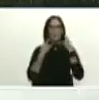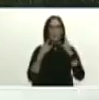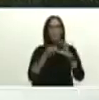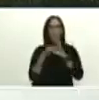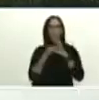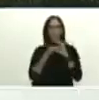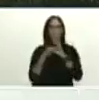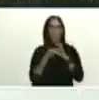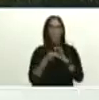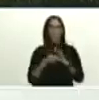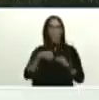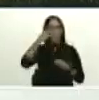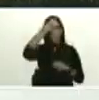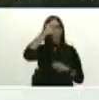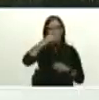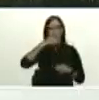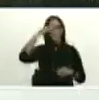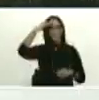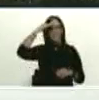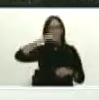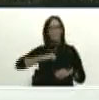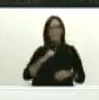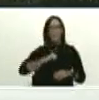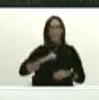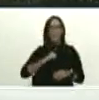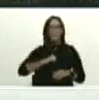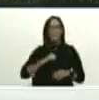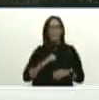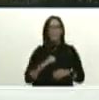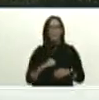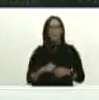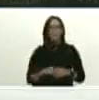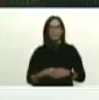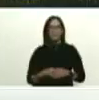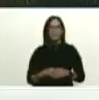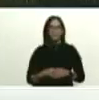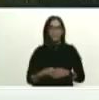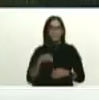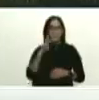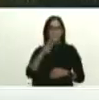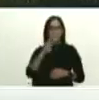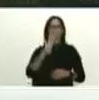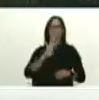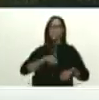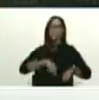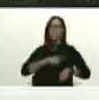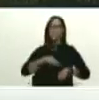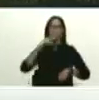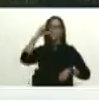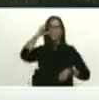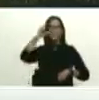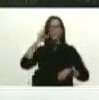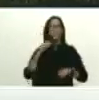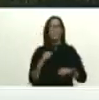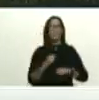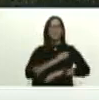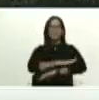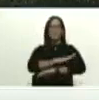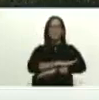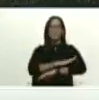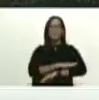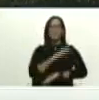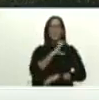cívico-militar policial atentos 24 horas del día desde este puesto de comando